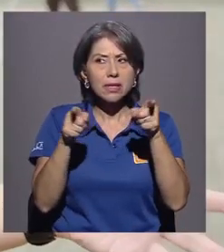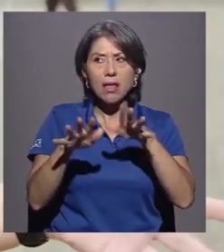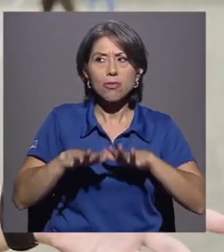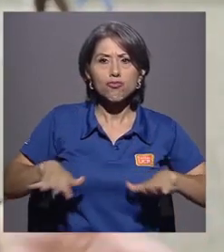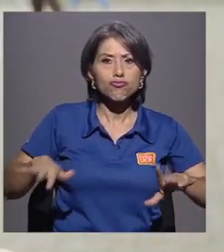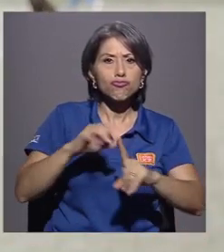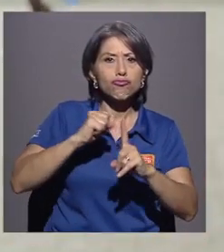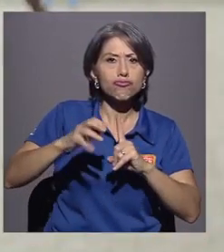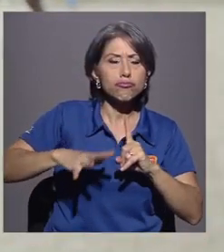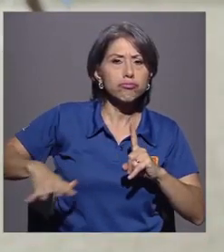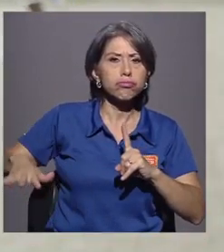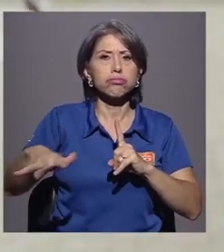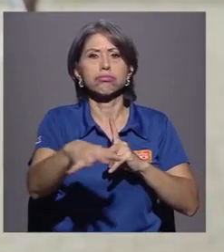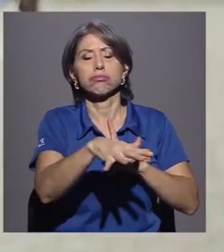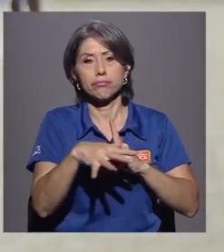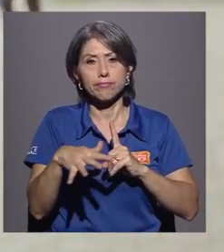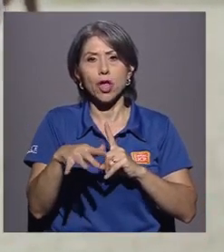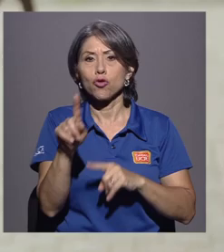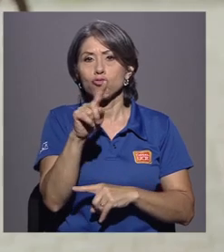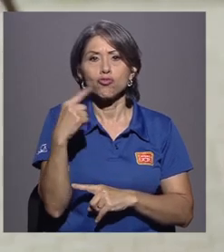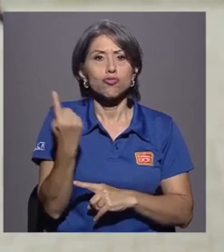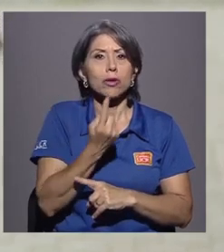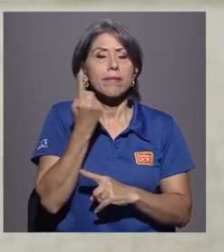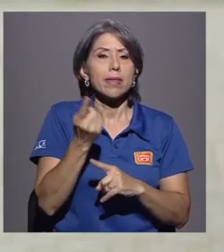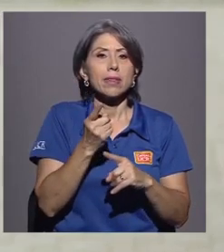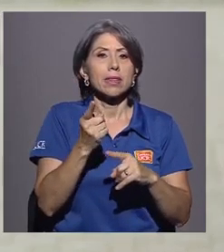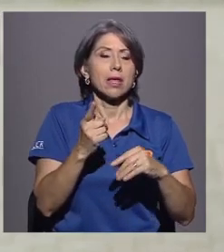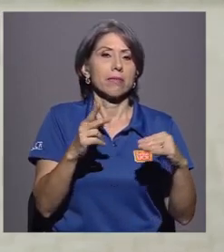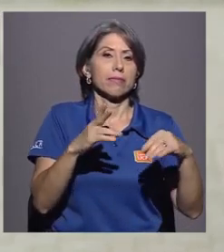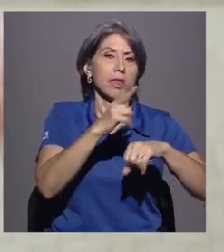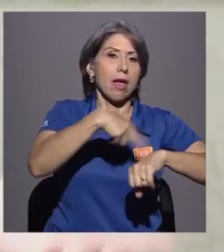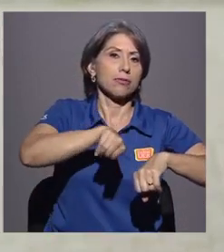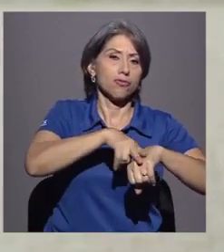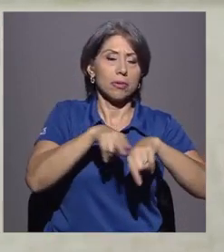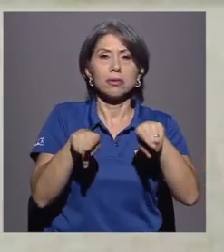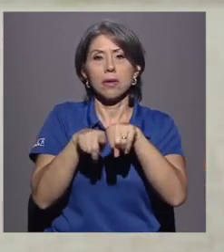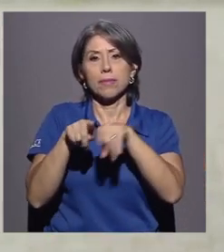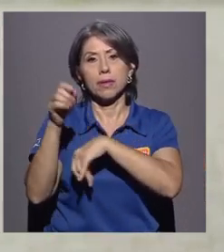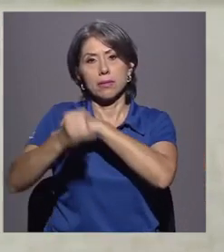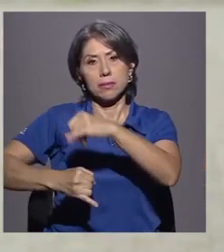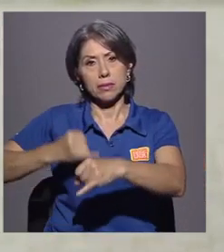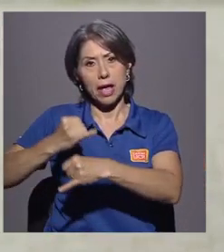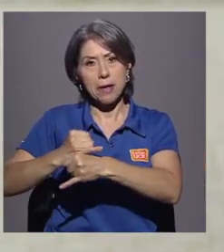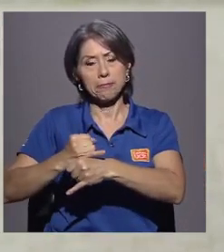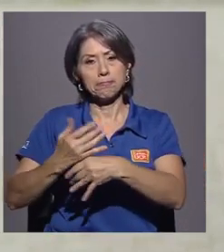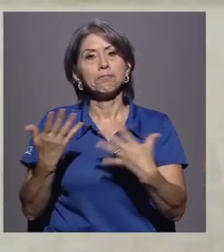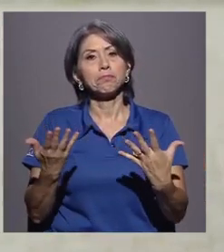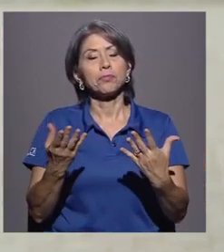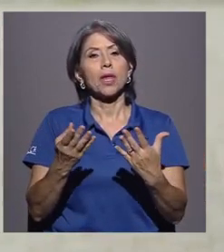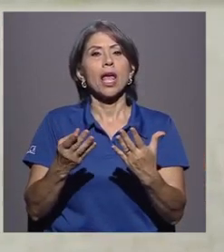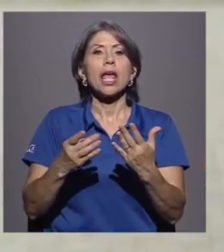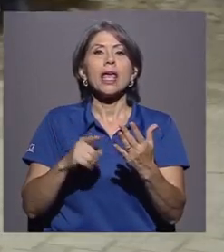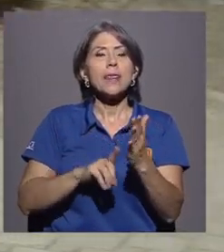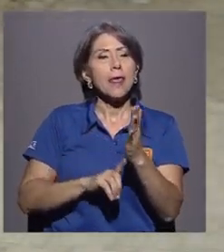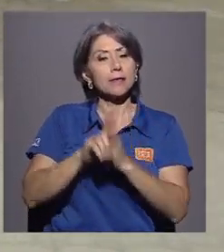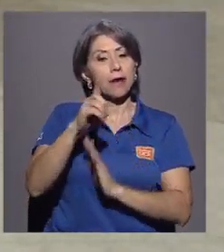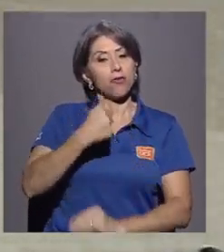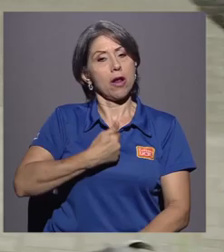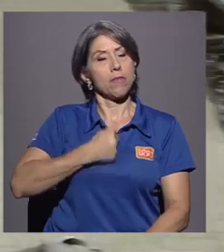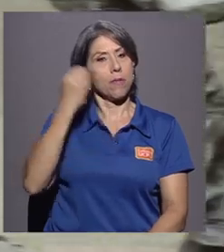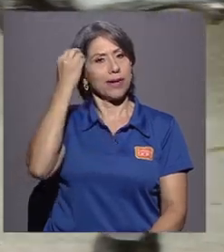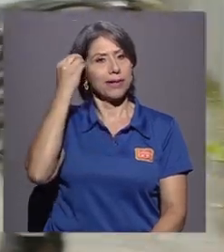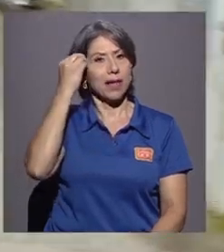entorno, no solamente a nivel nacional, también a nivel internacional y a desarrollar criterios,